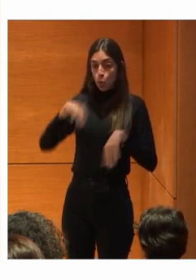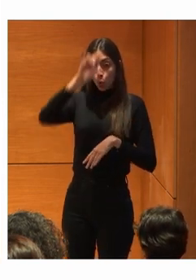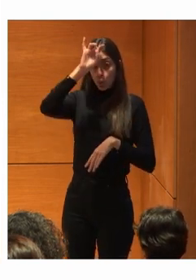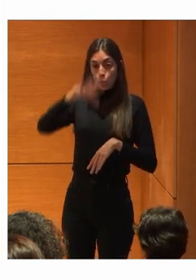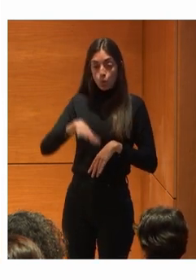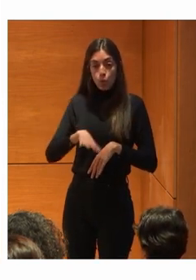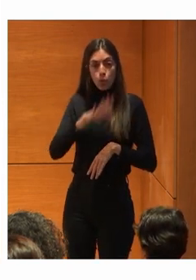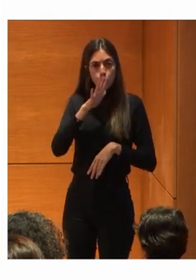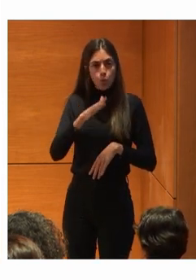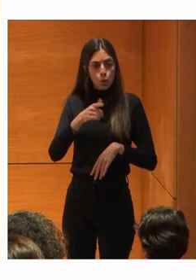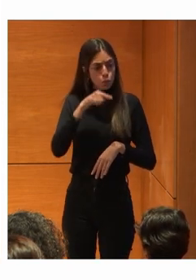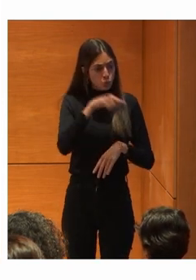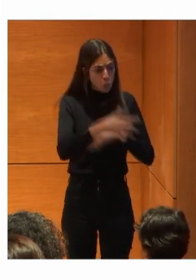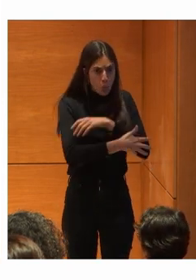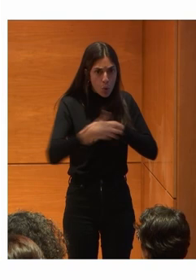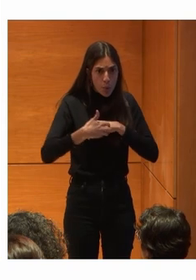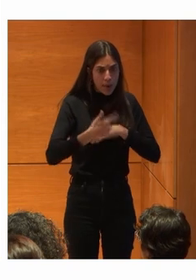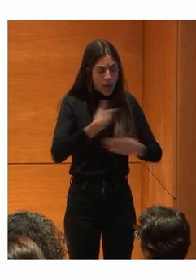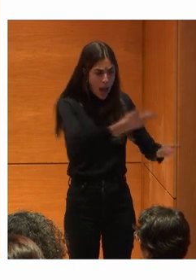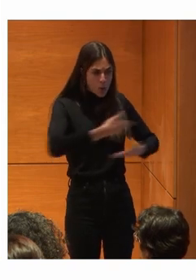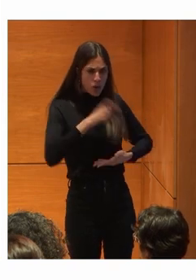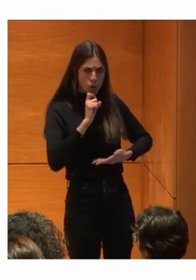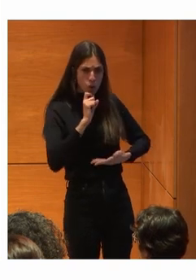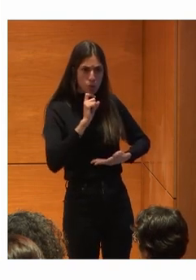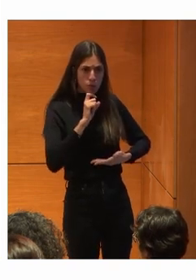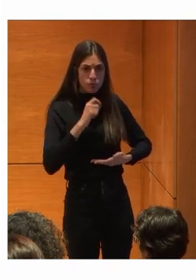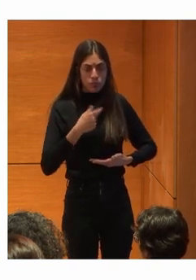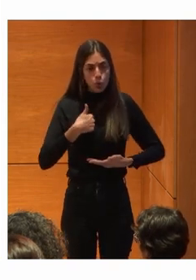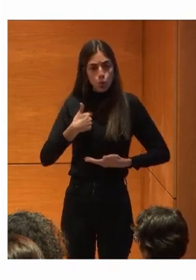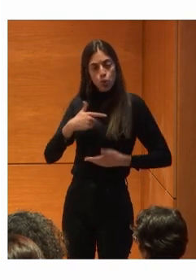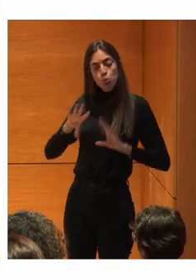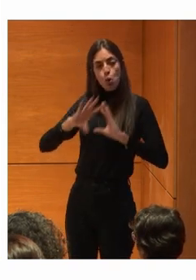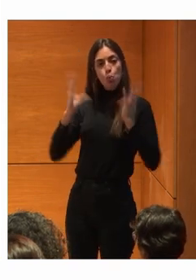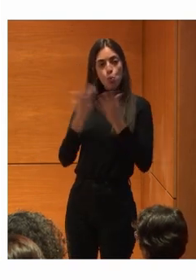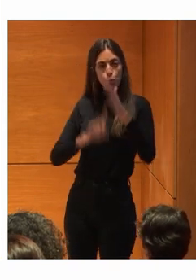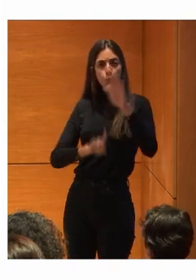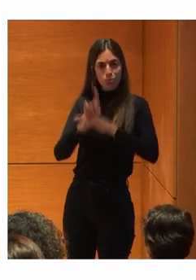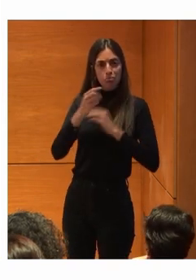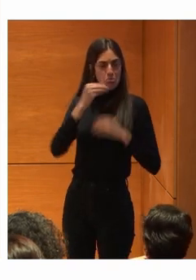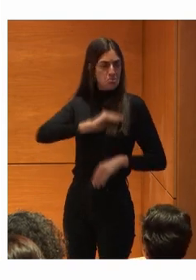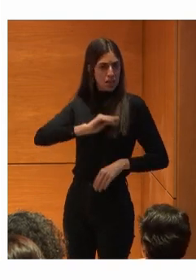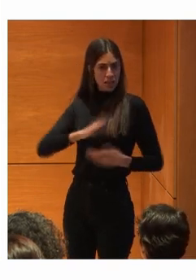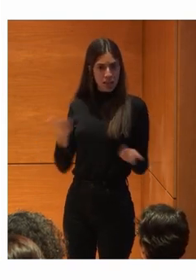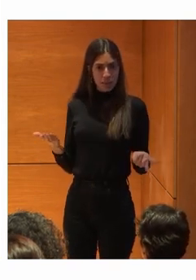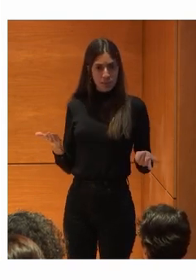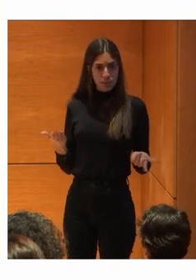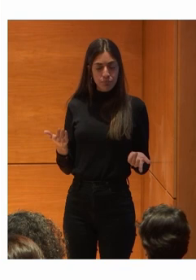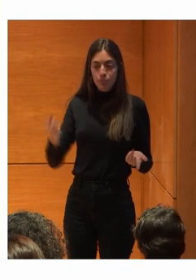Diciendo Hombre Usted es pobre ¿Cómo me va a ayudar? Yo soy gringo Soy del primer mundo Y ella Nos dijo